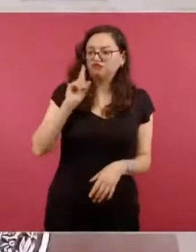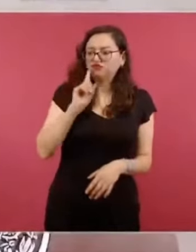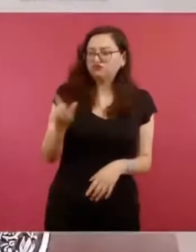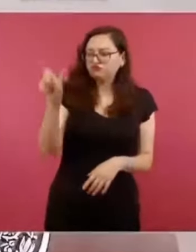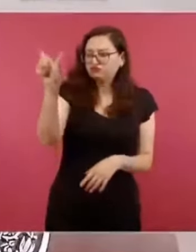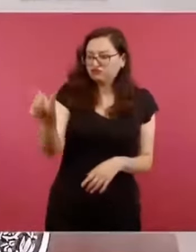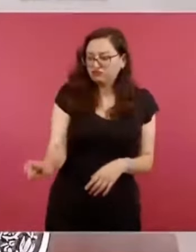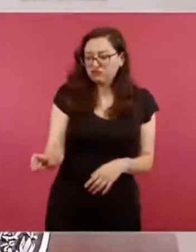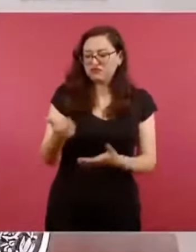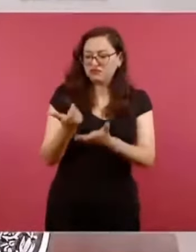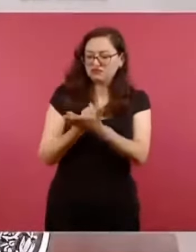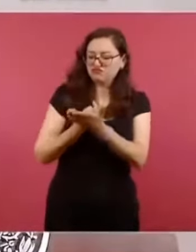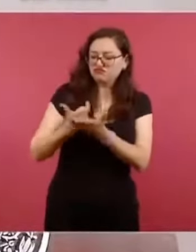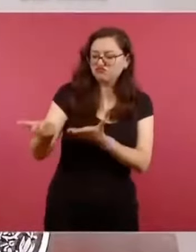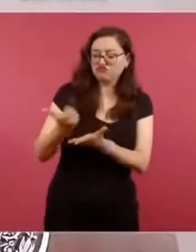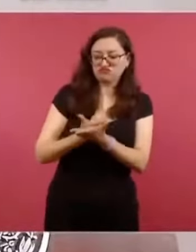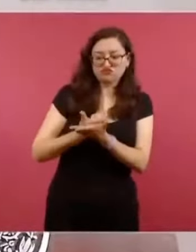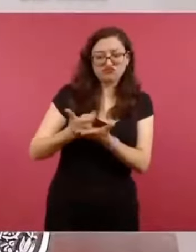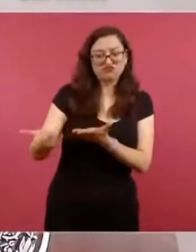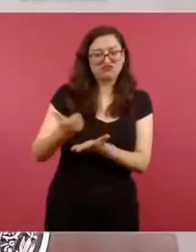No es poca cosa.